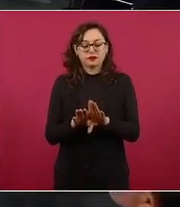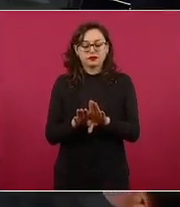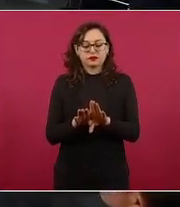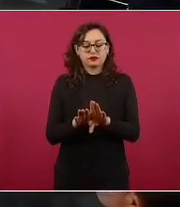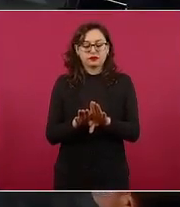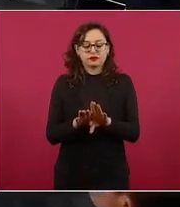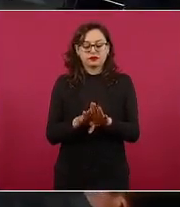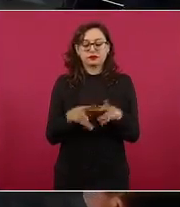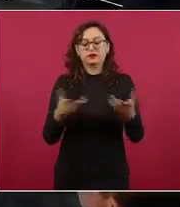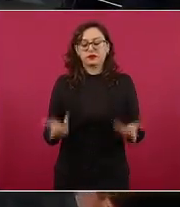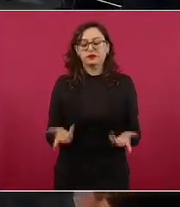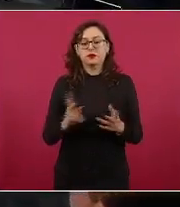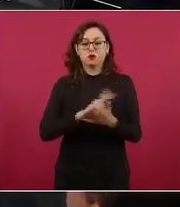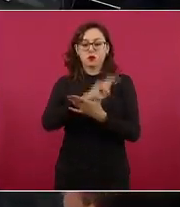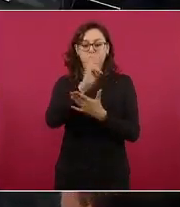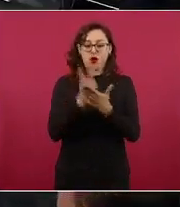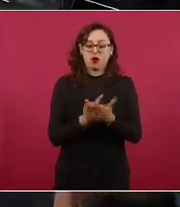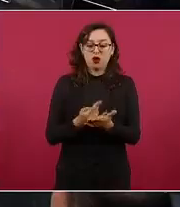sembrando vida